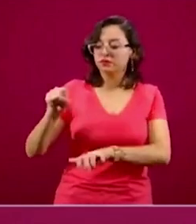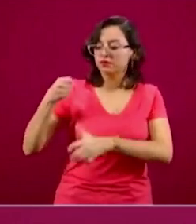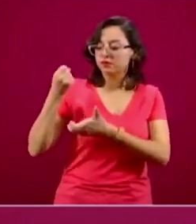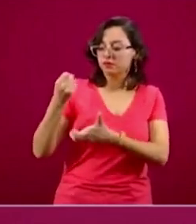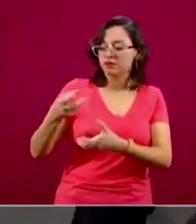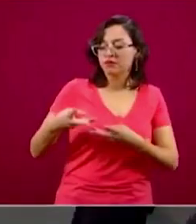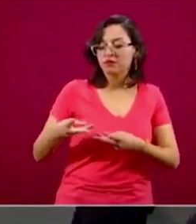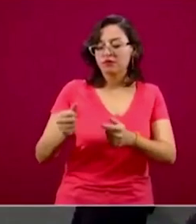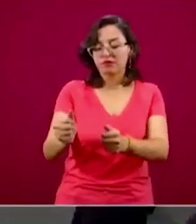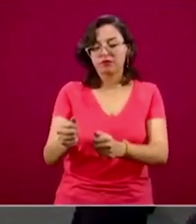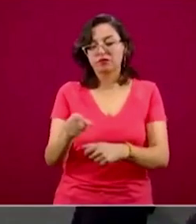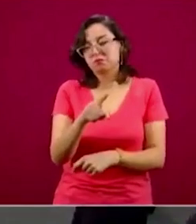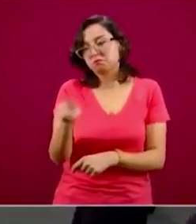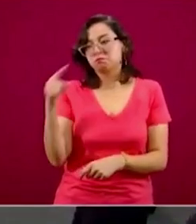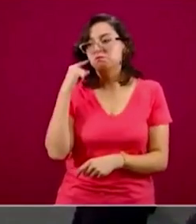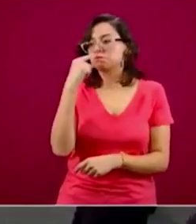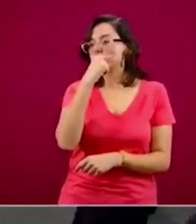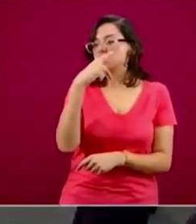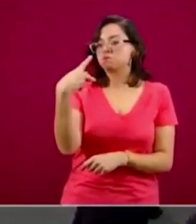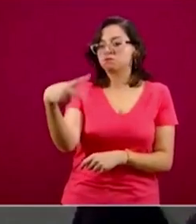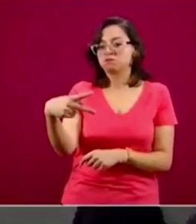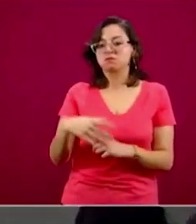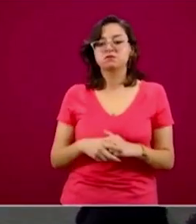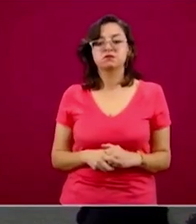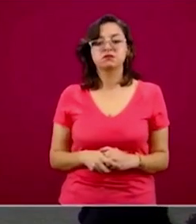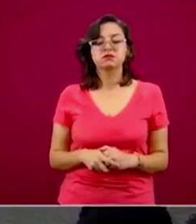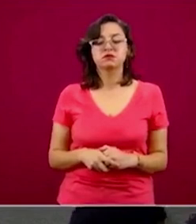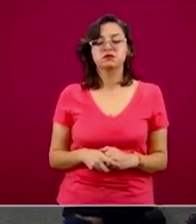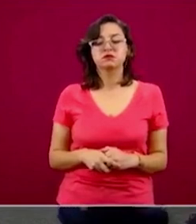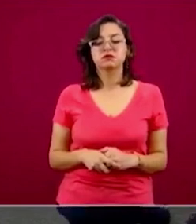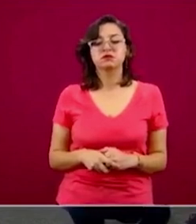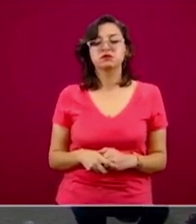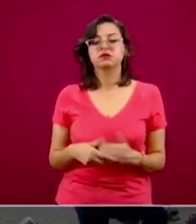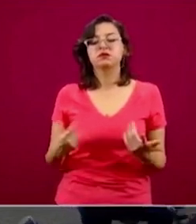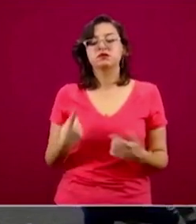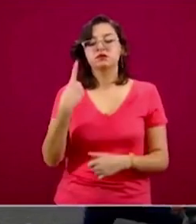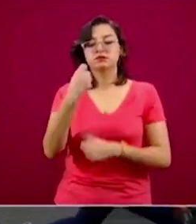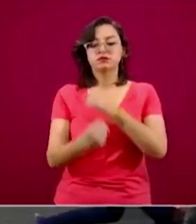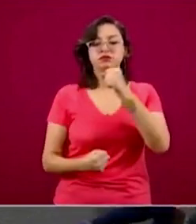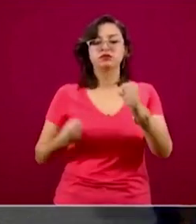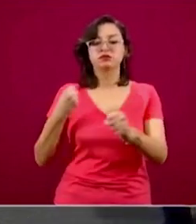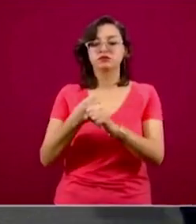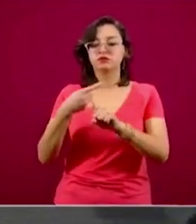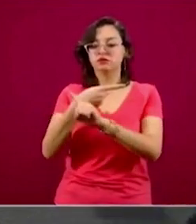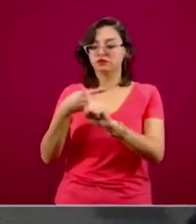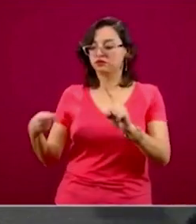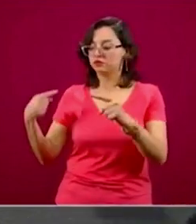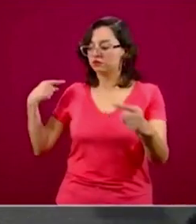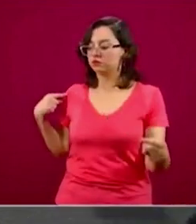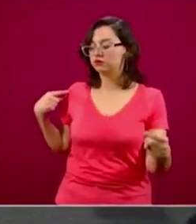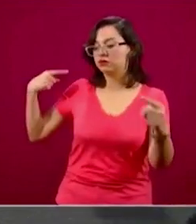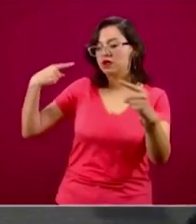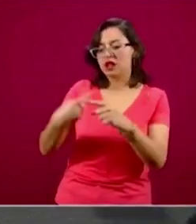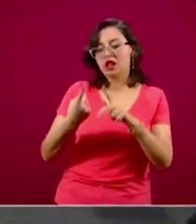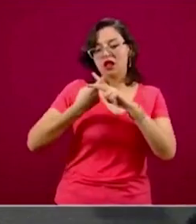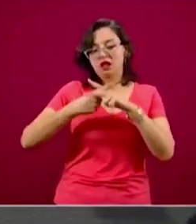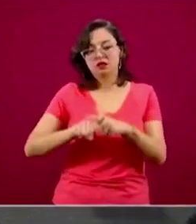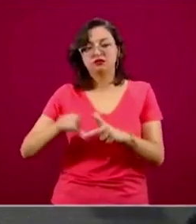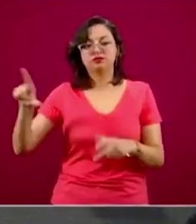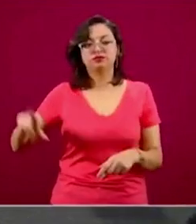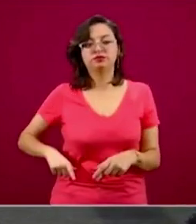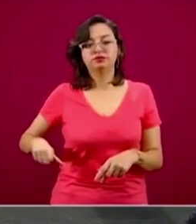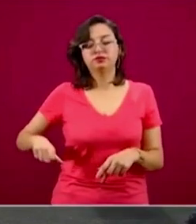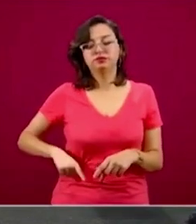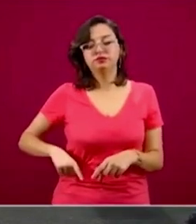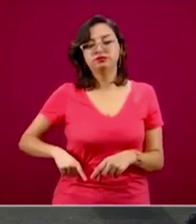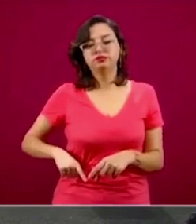Y bueno, el día de hoy les vamos a platicar de un trabajo que hemos hecho durante año y medio, desde que éramos gobierno electo, FOBISTE para Todos. FOBISTE para Todos